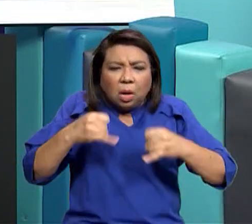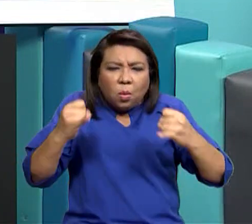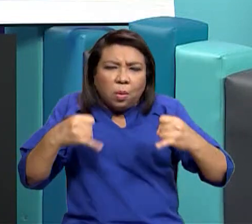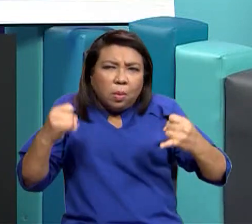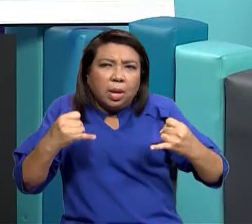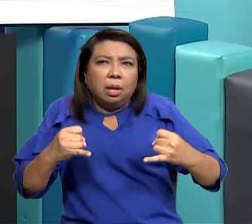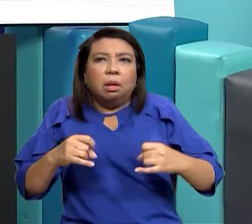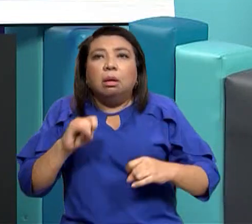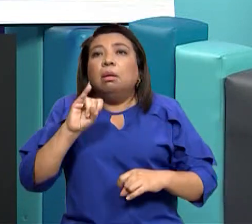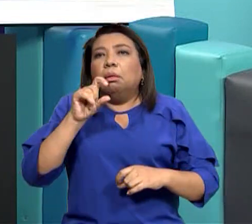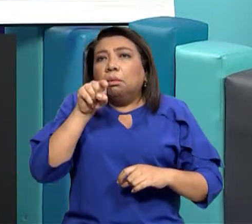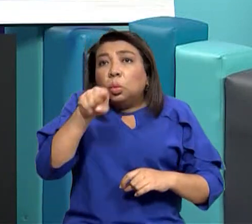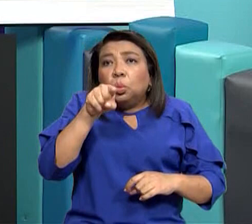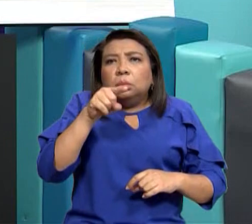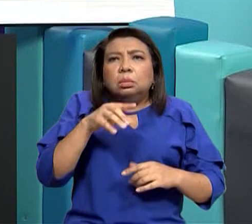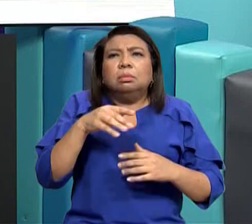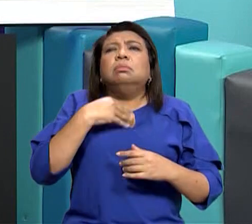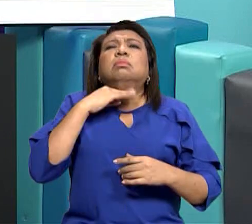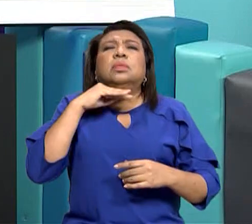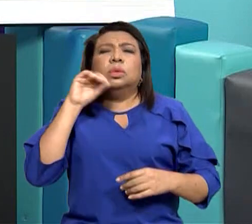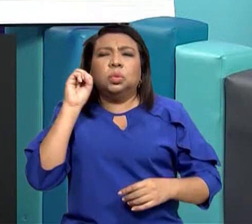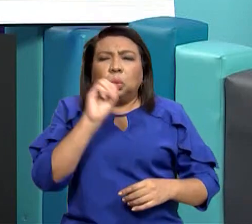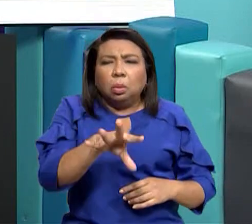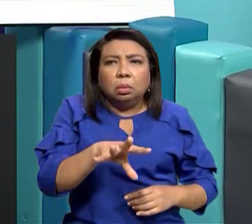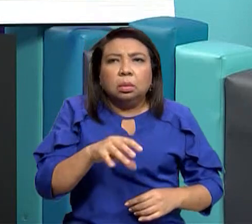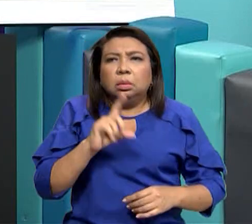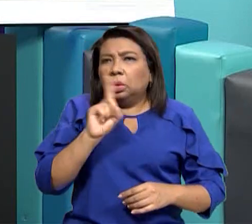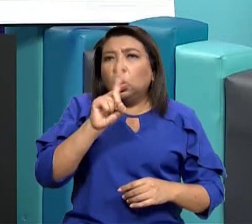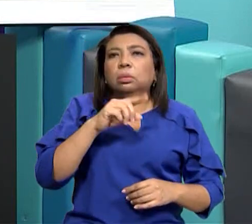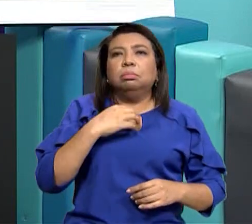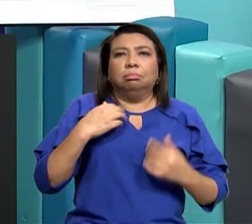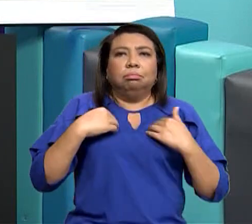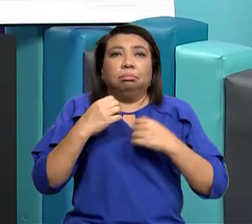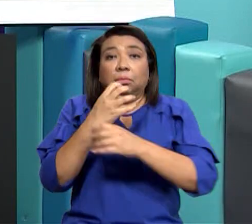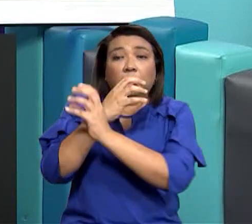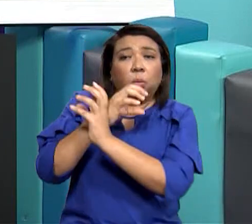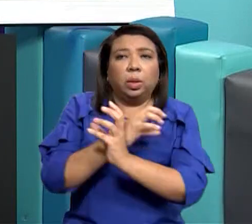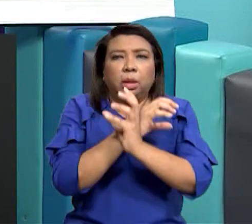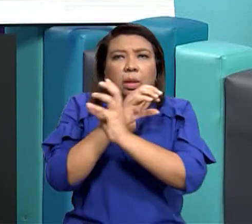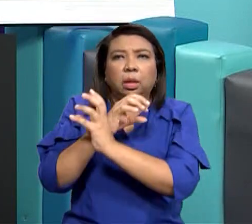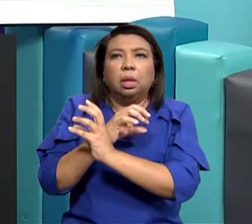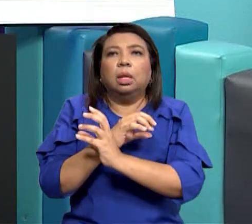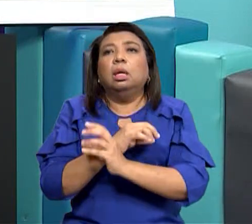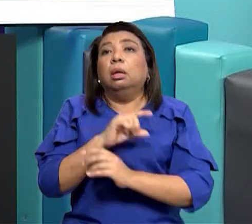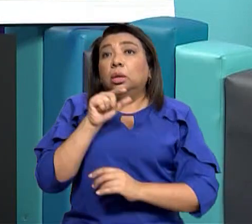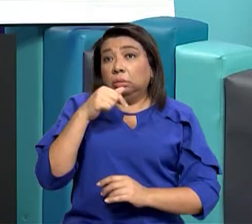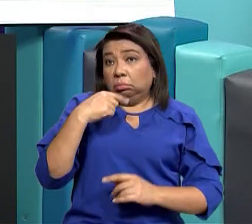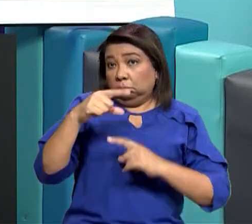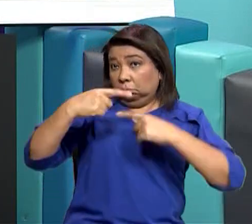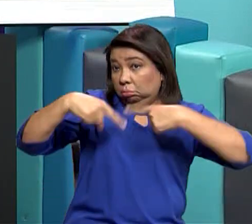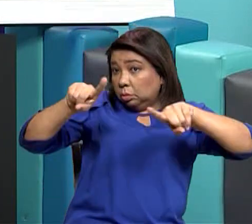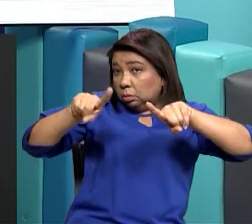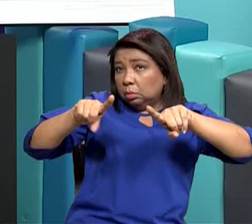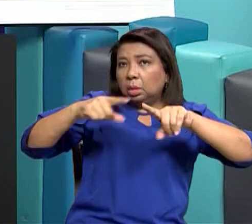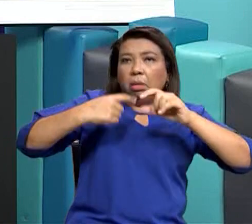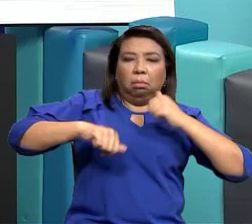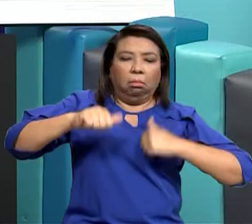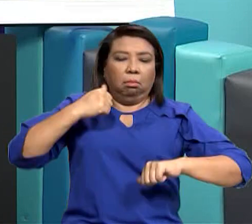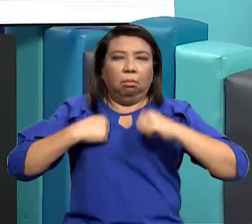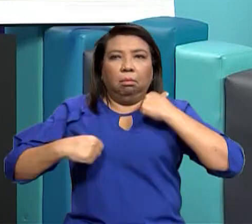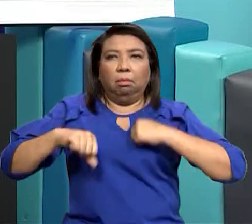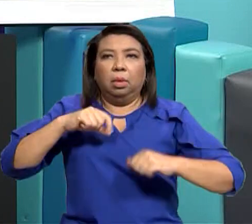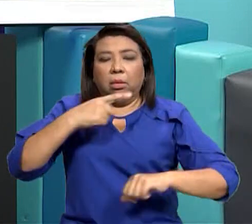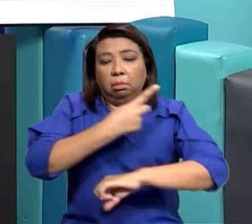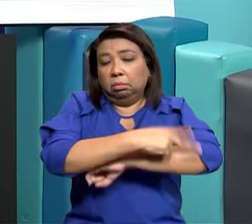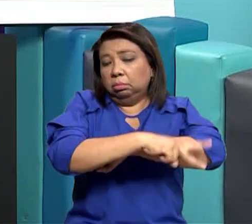el parque una playa un río y en esos lugares recuerda siempre llevar una